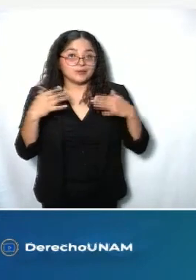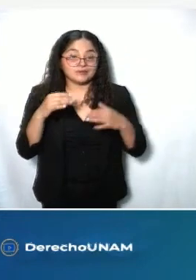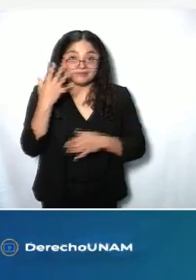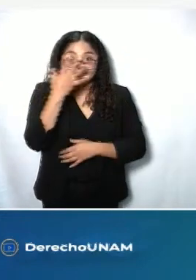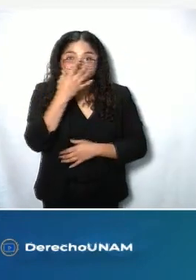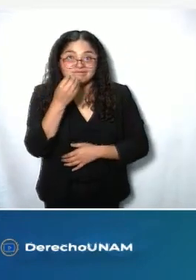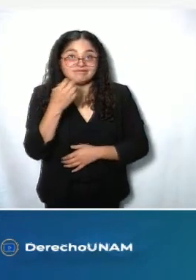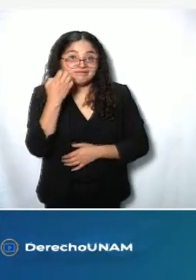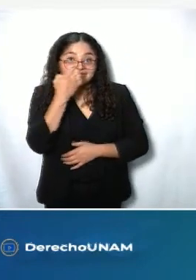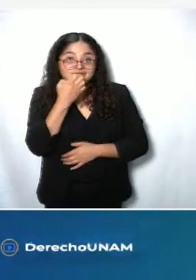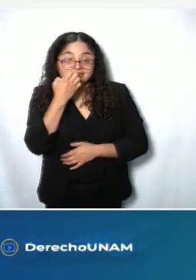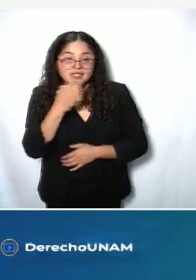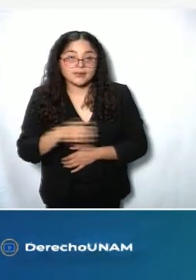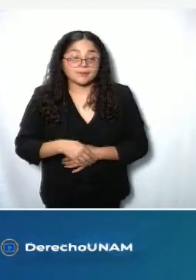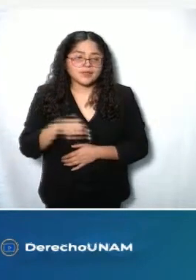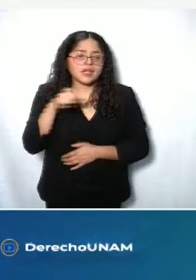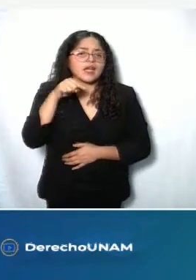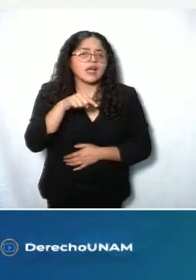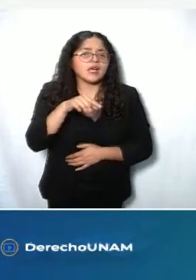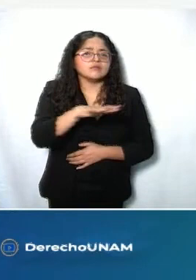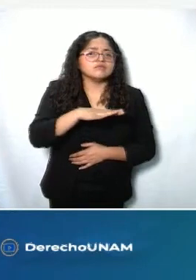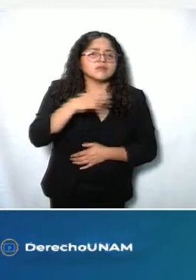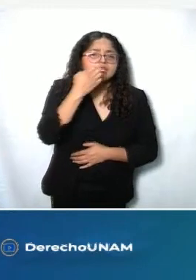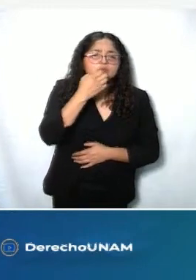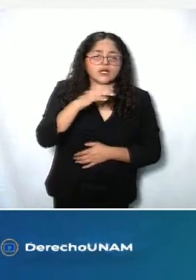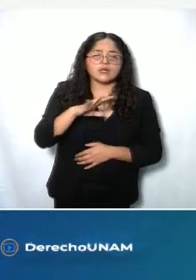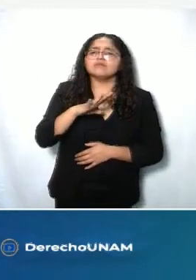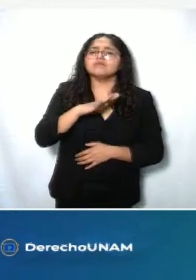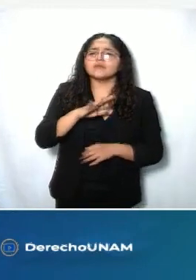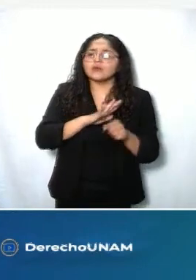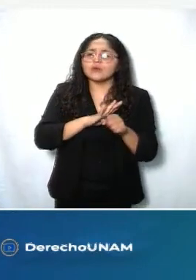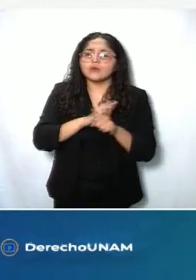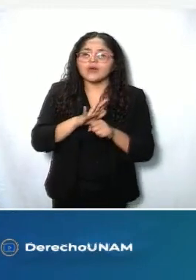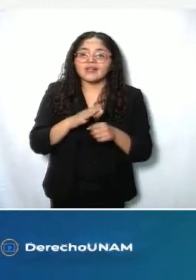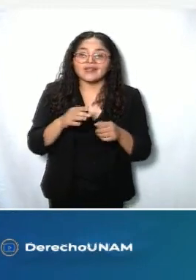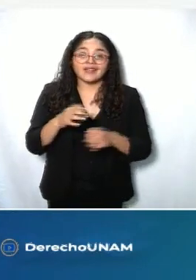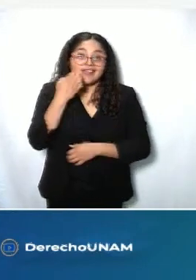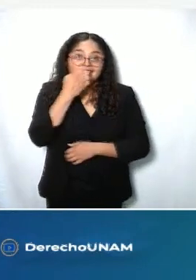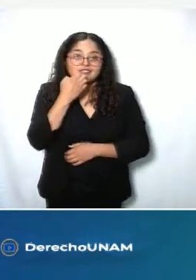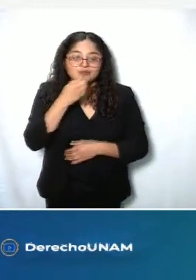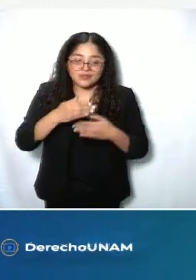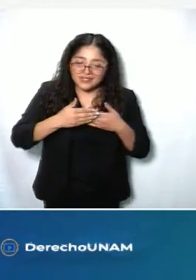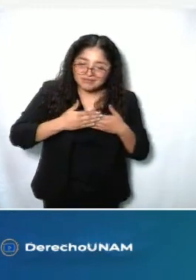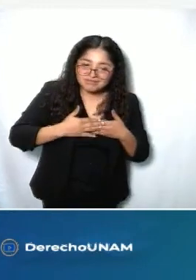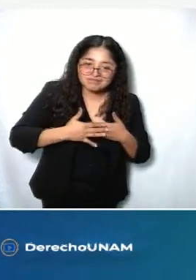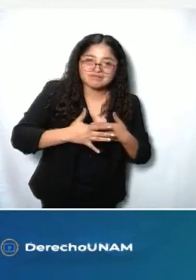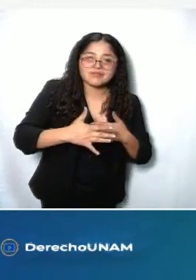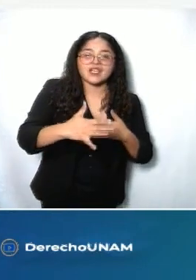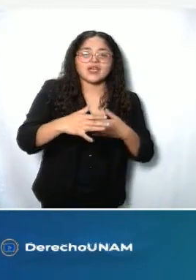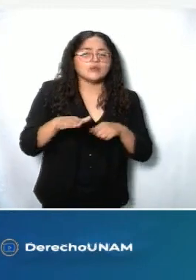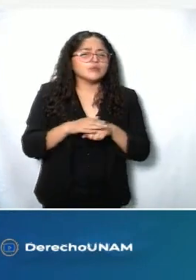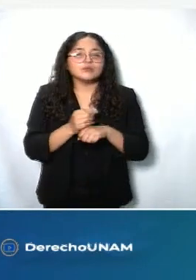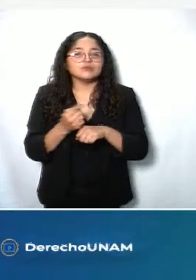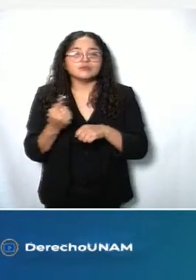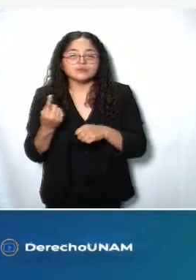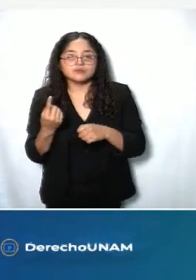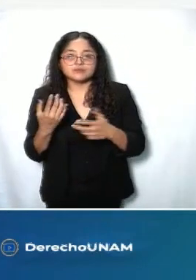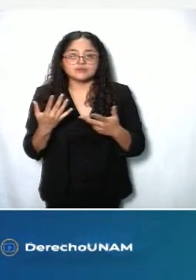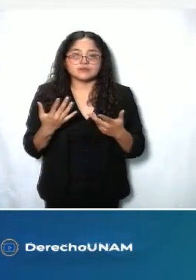se va a establecer ahí en esa Escuela Nacional de Jurisprudencia, una escuela para toda la vida, partiendo de que